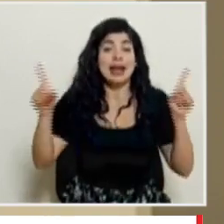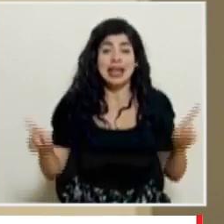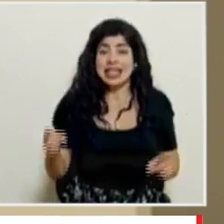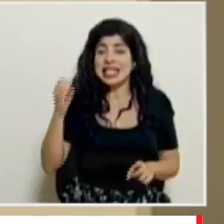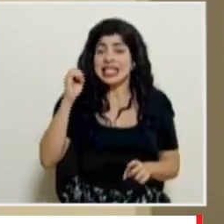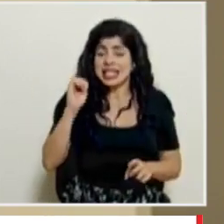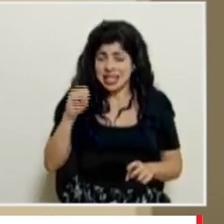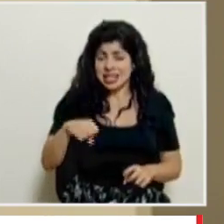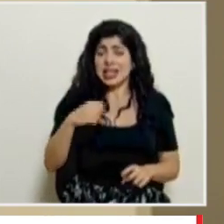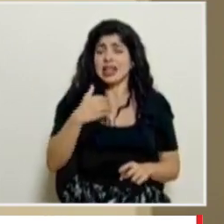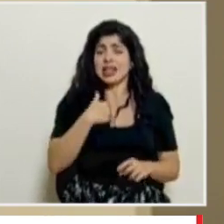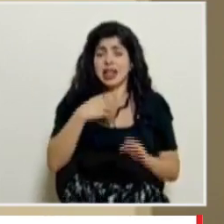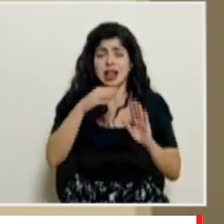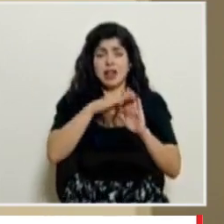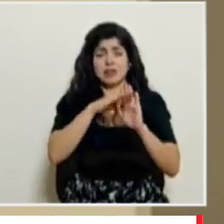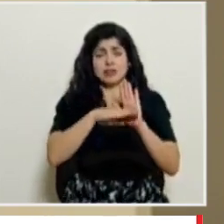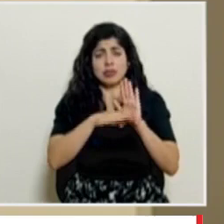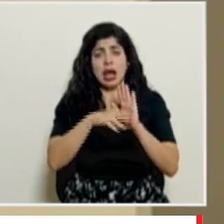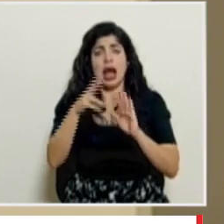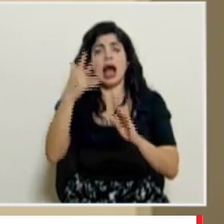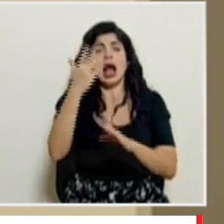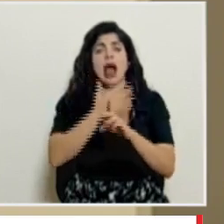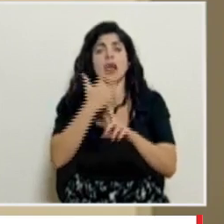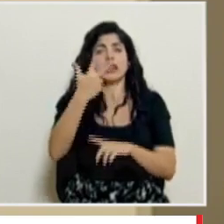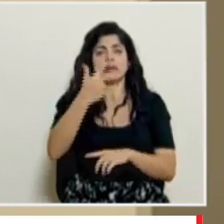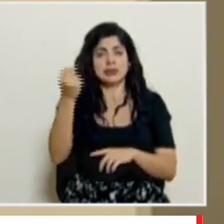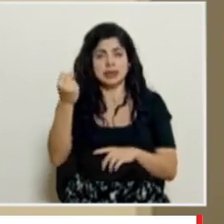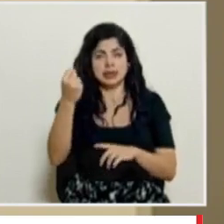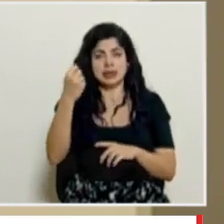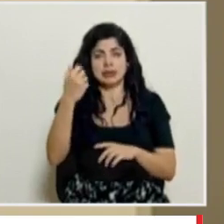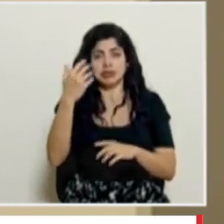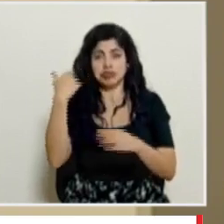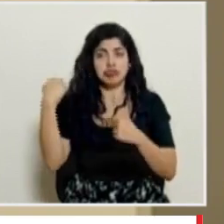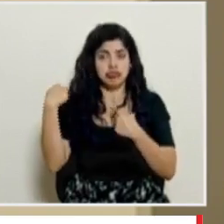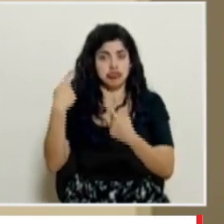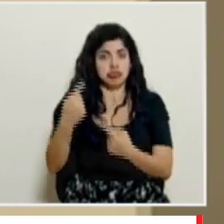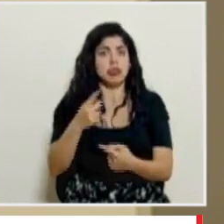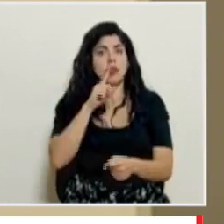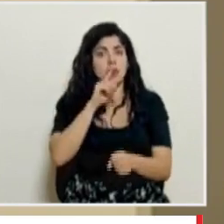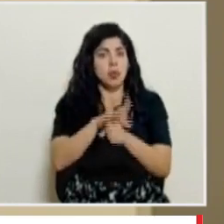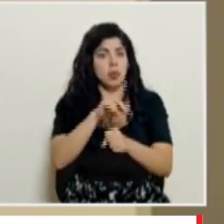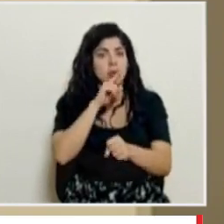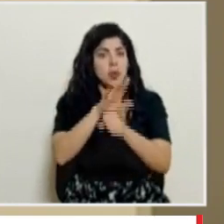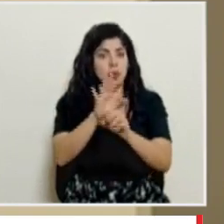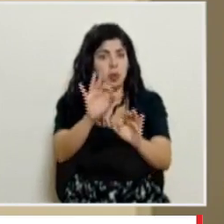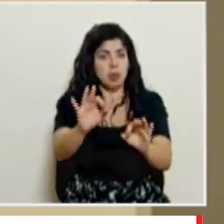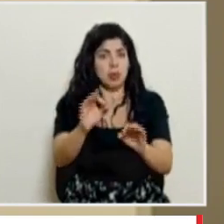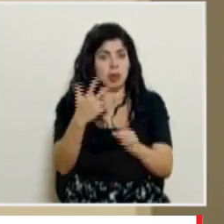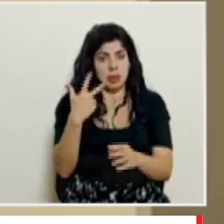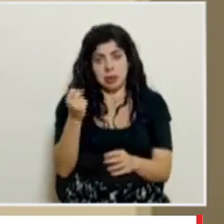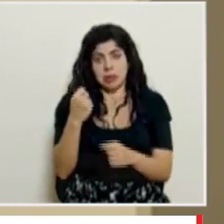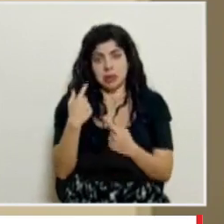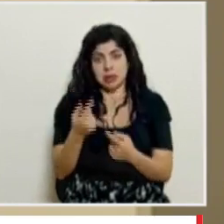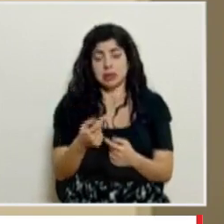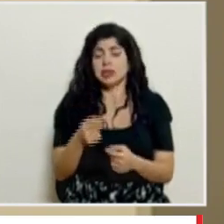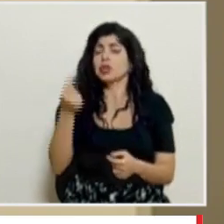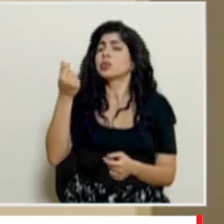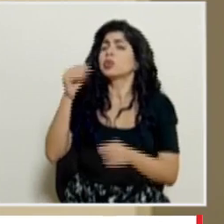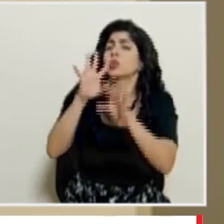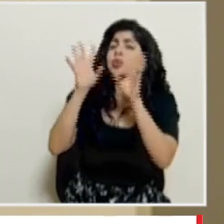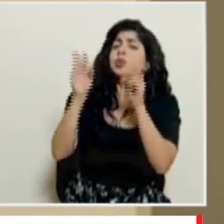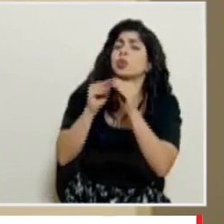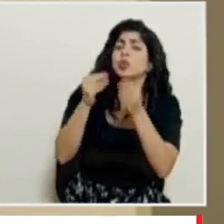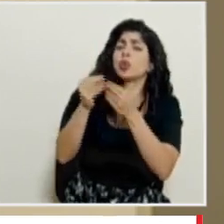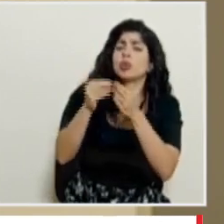unos rubros establecidos por trimestre que hasta el momento se están cumpliendo en el caso particular del primer trimestre costo total de